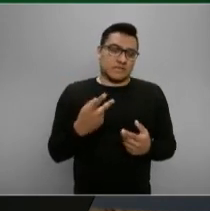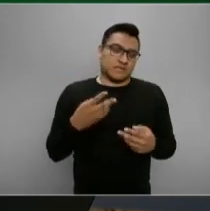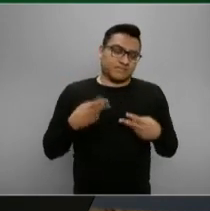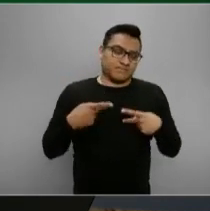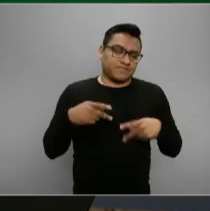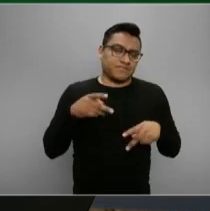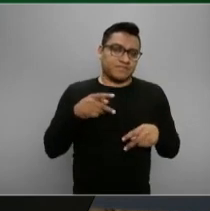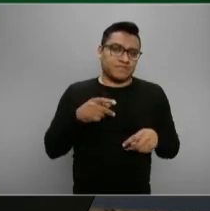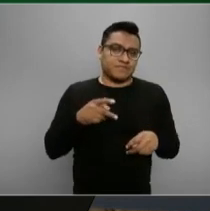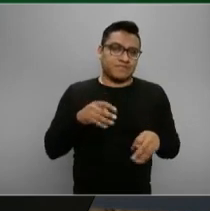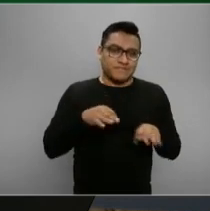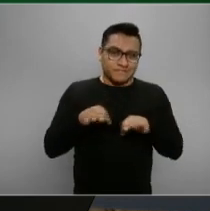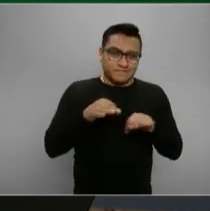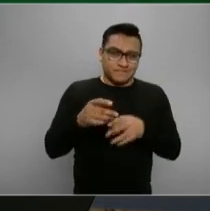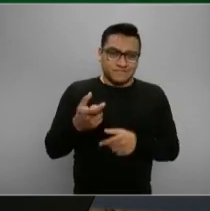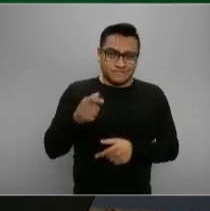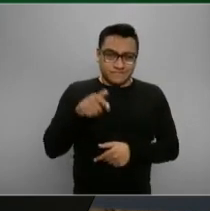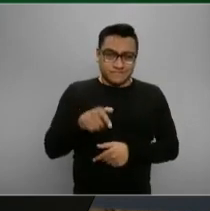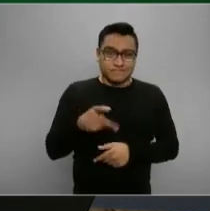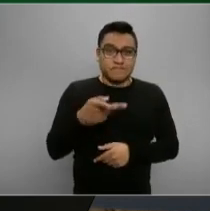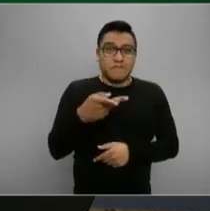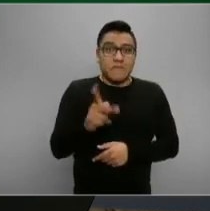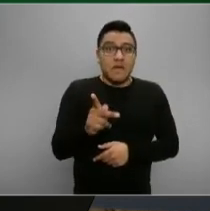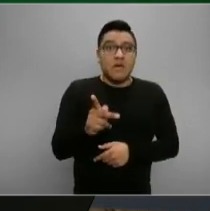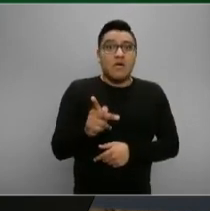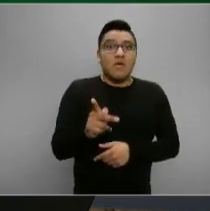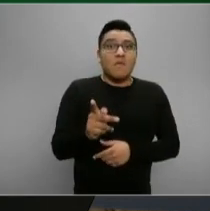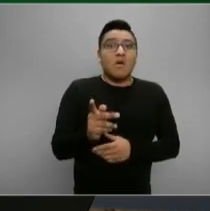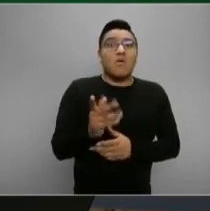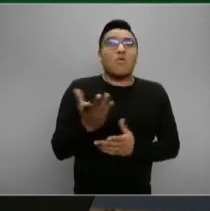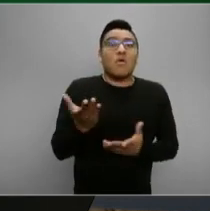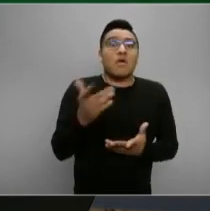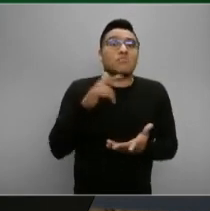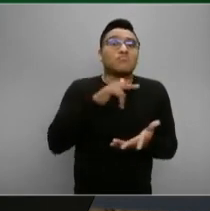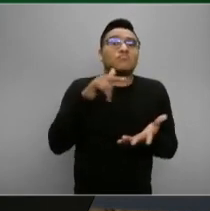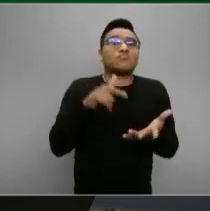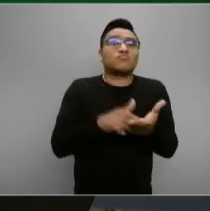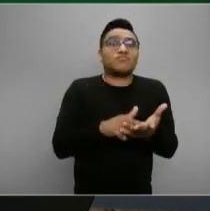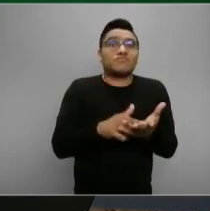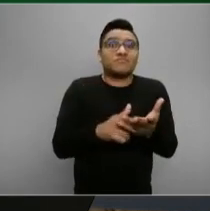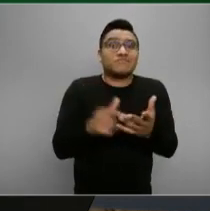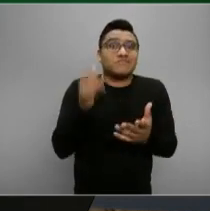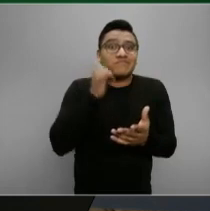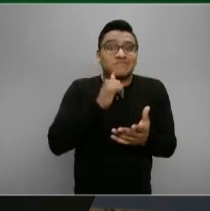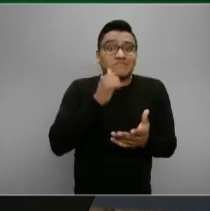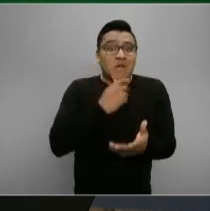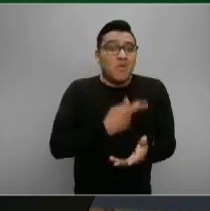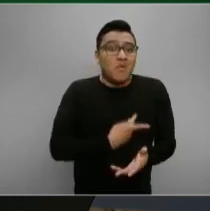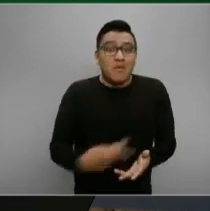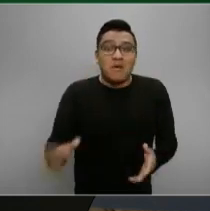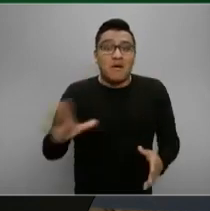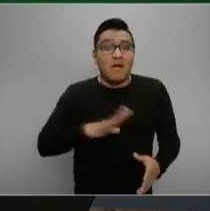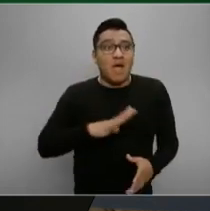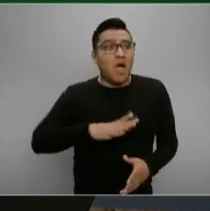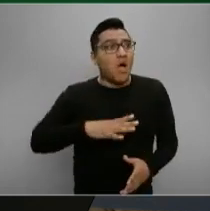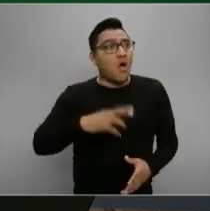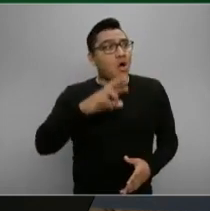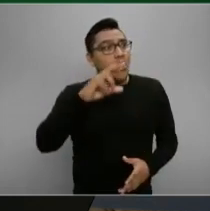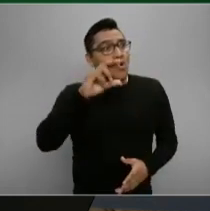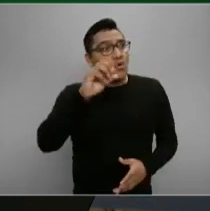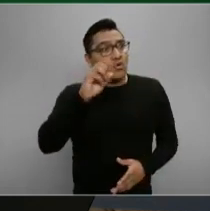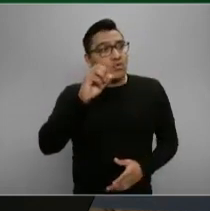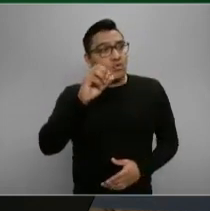ha vivido, pues estaban en la absoluta marginación. Secretario Román Meyer, una vez más,